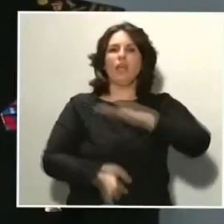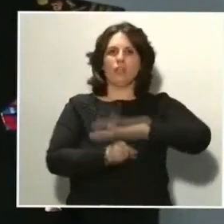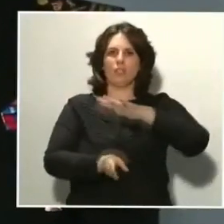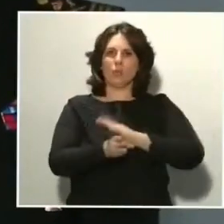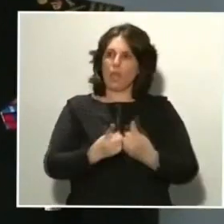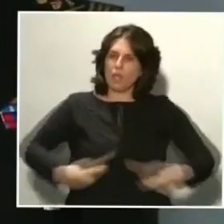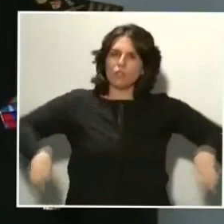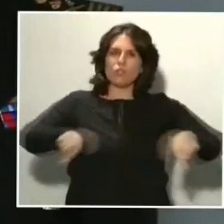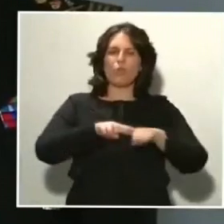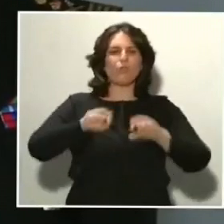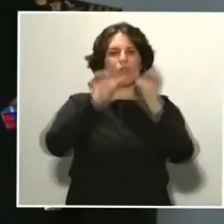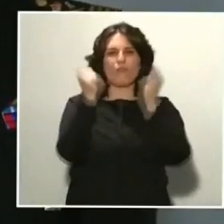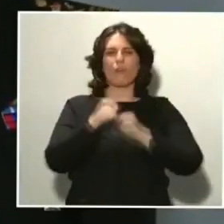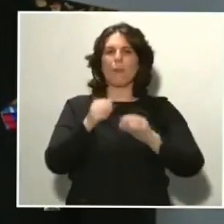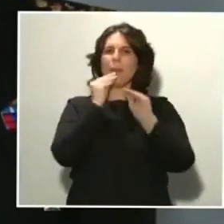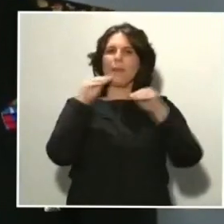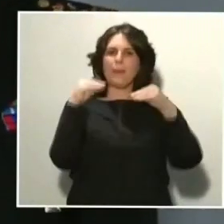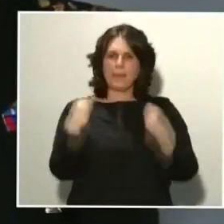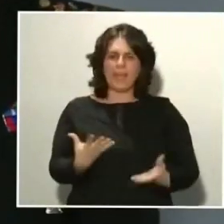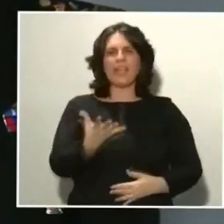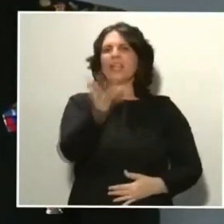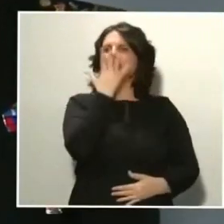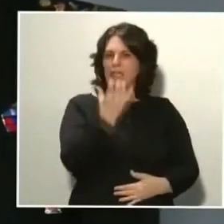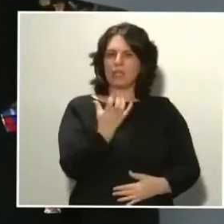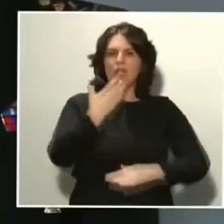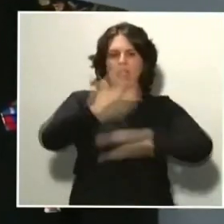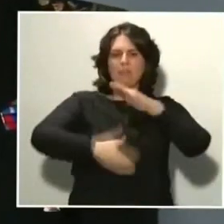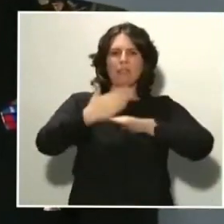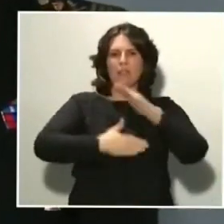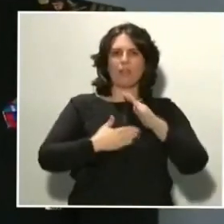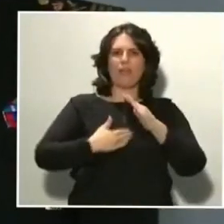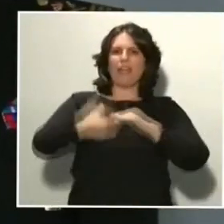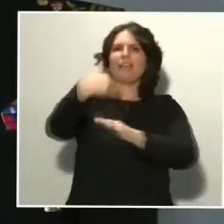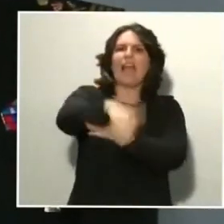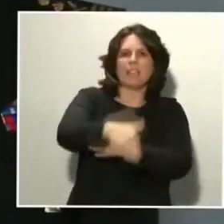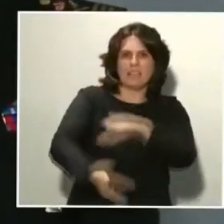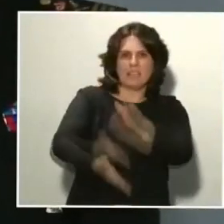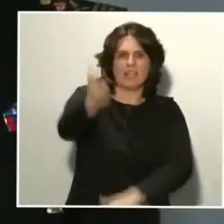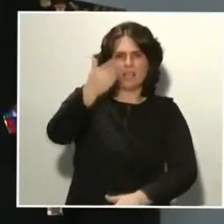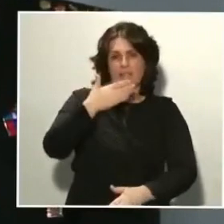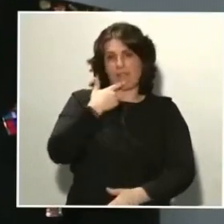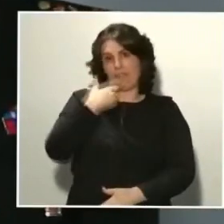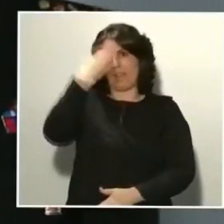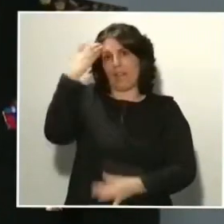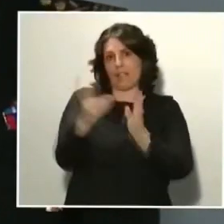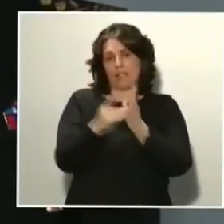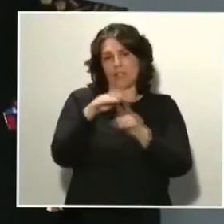las limitaciones de movimiento que nos establece el Real Decreto de Estado de Alarma. Muchas gracias.